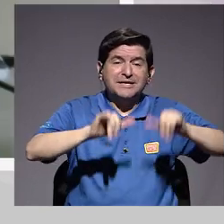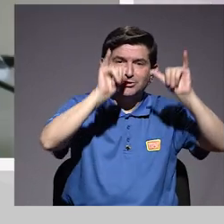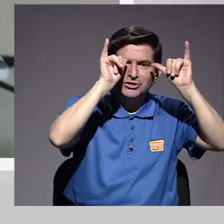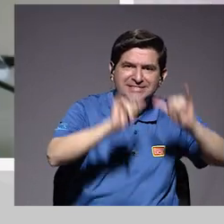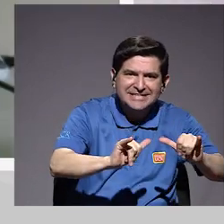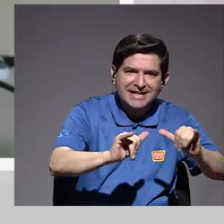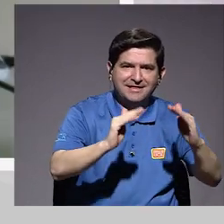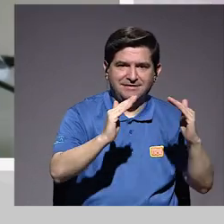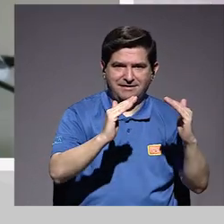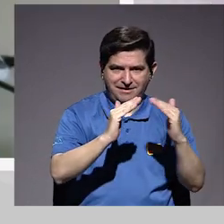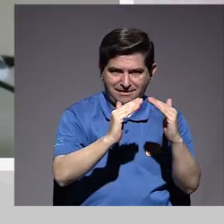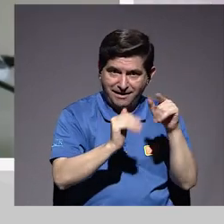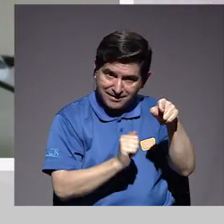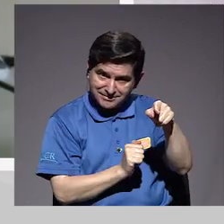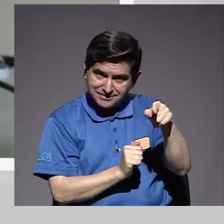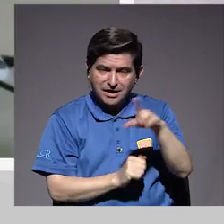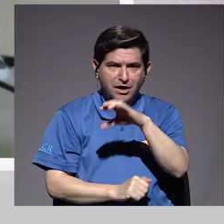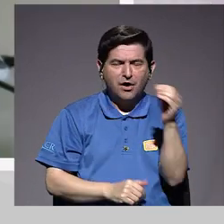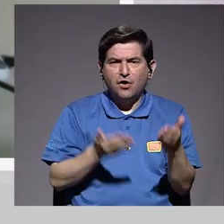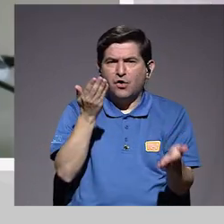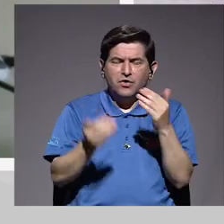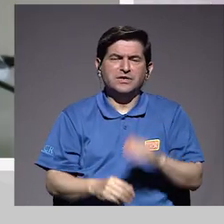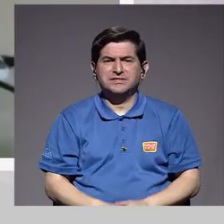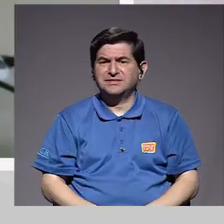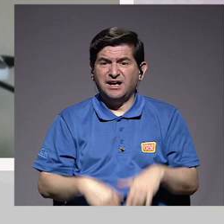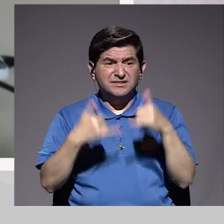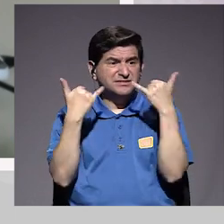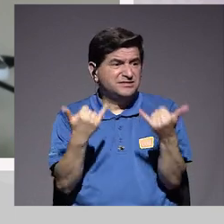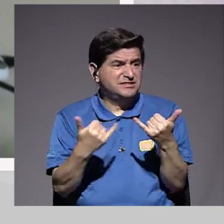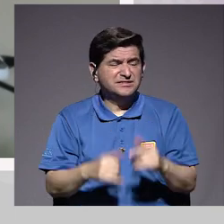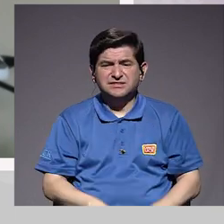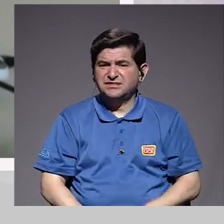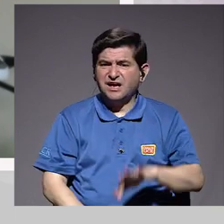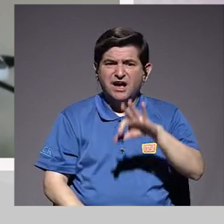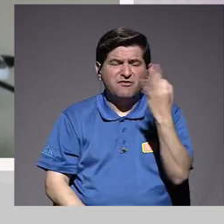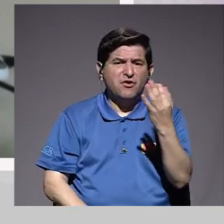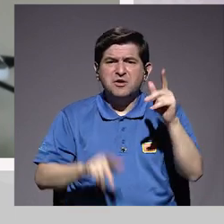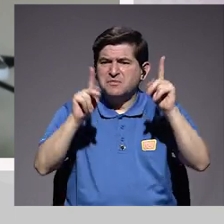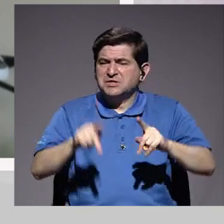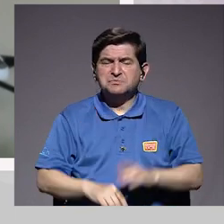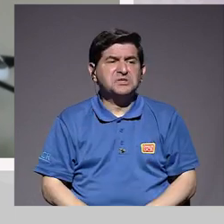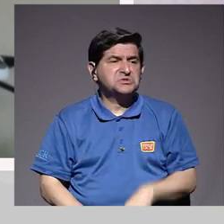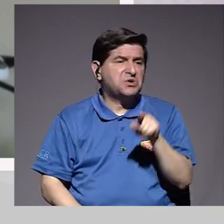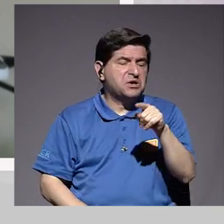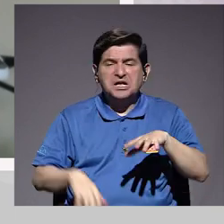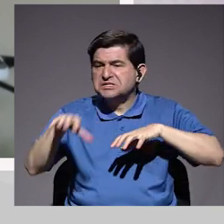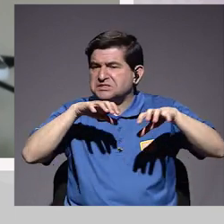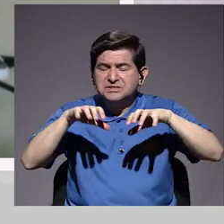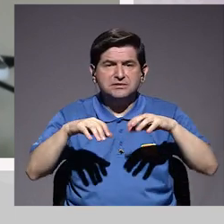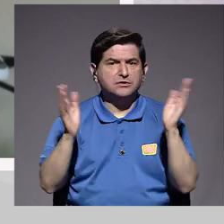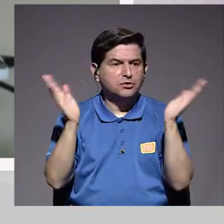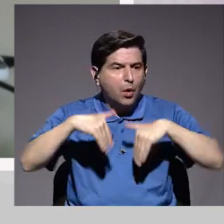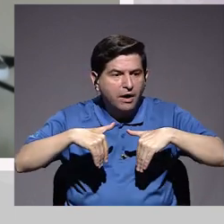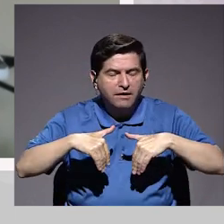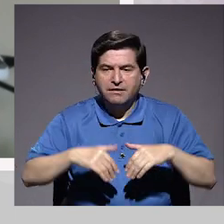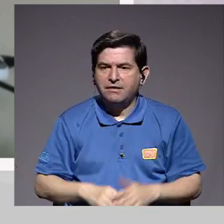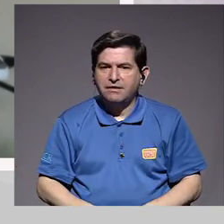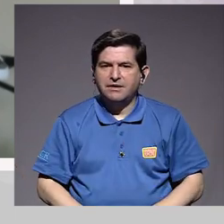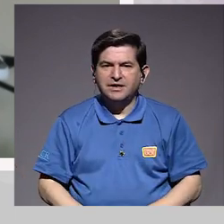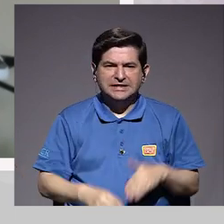agotar las maneras en las cuales nos distraemos, comienza a haber una cercanía